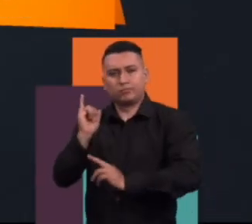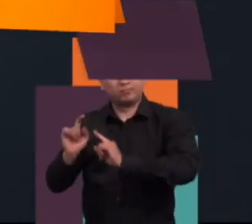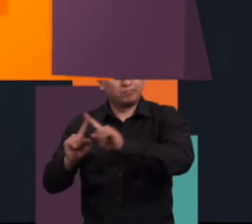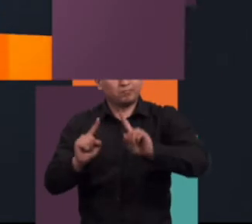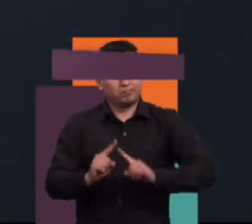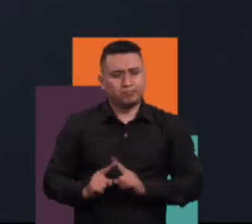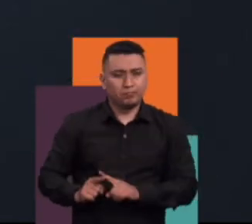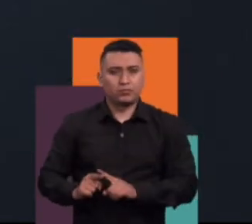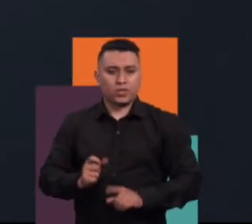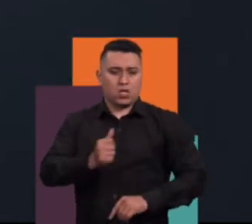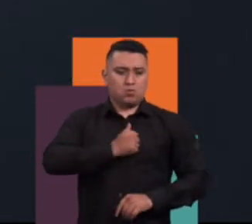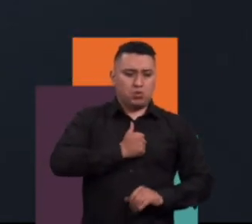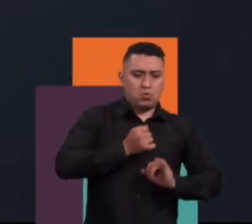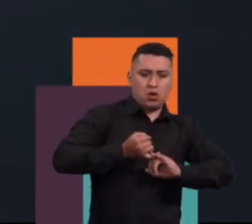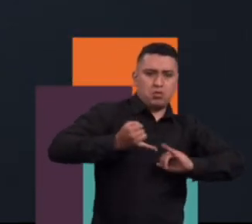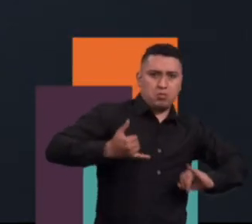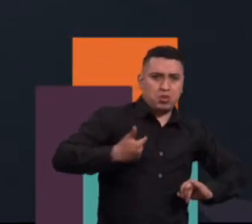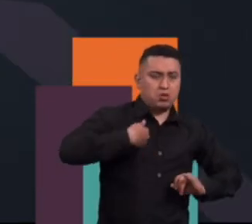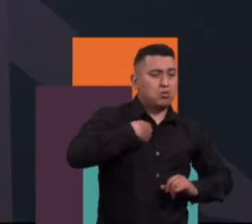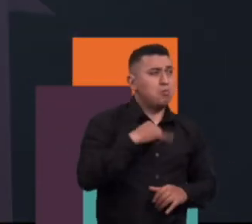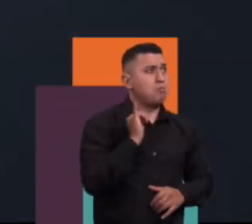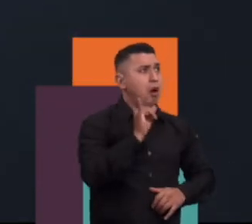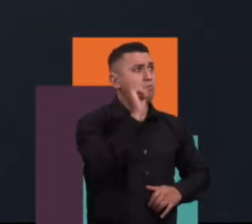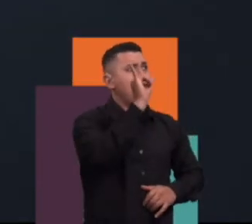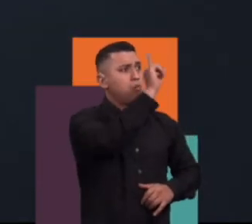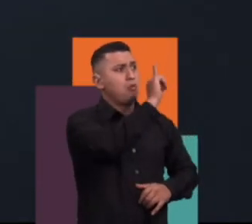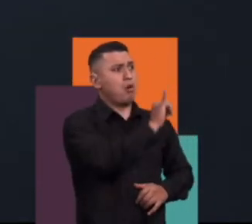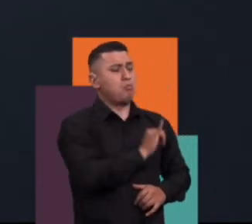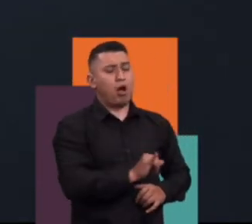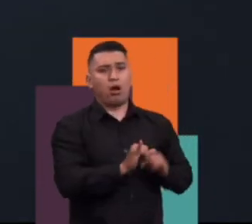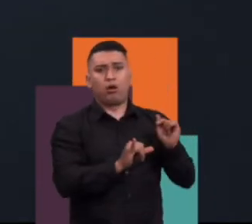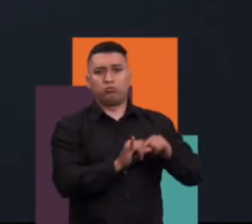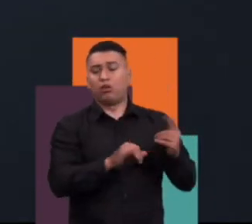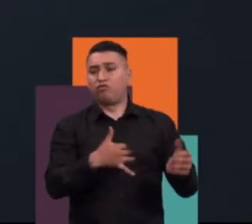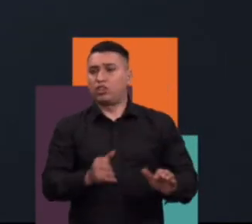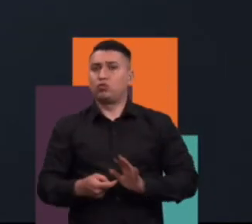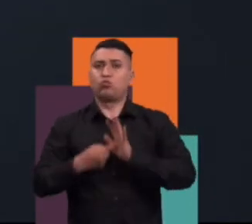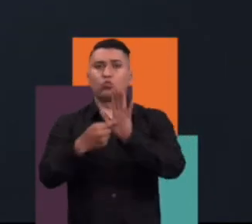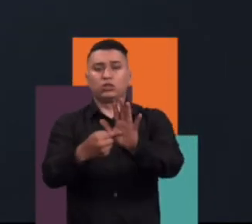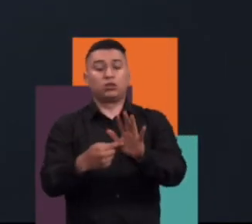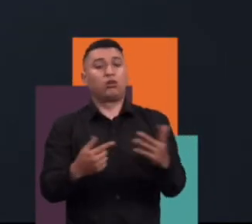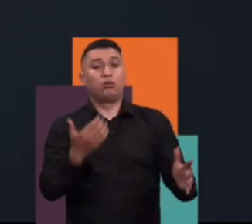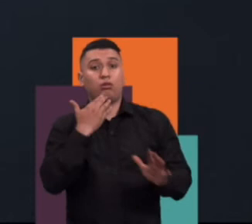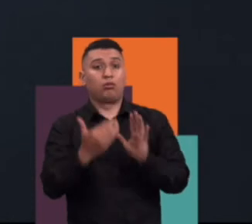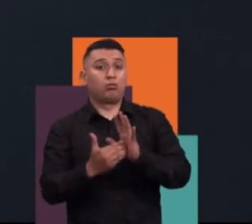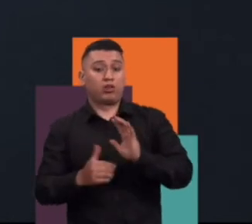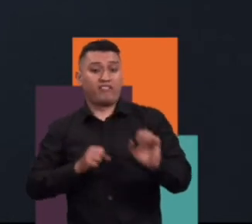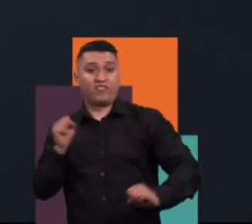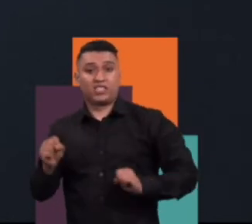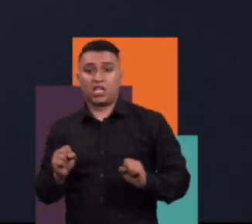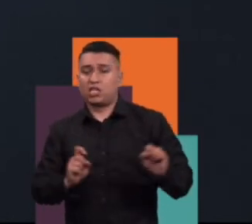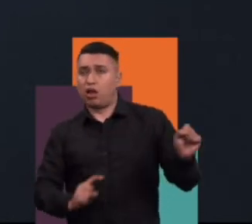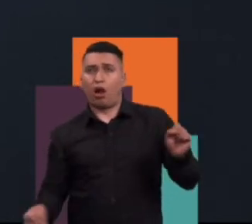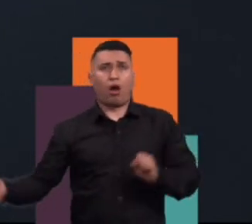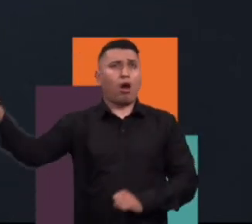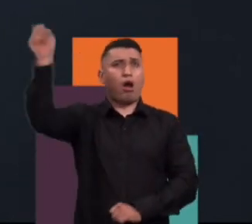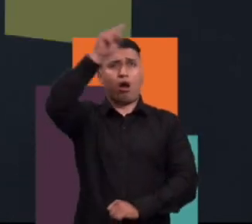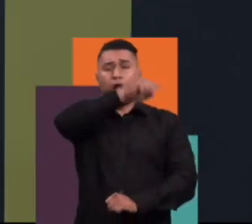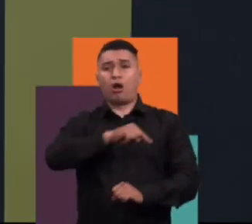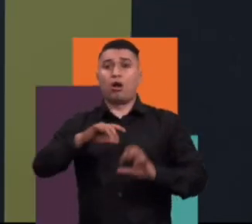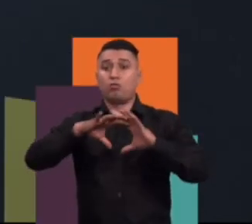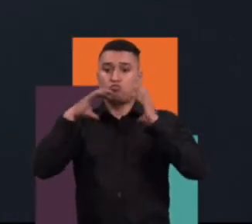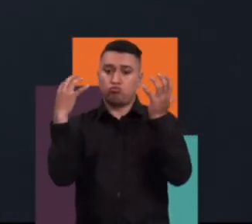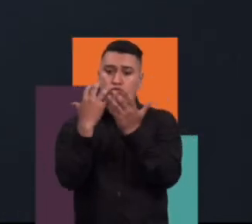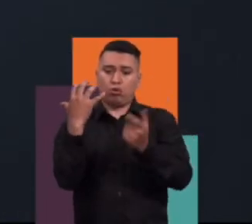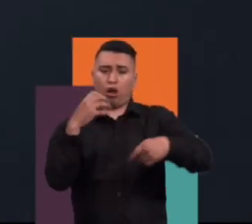de viajeros y aventureros independientes desde vueltas al mundo en bicicleta, en moto, retos